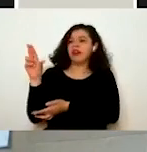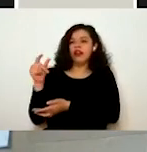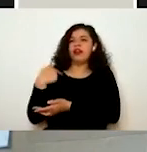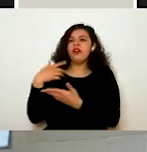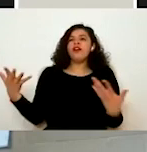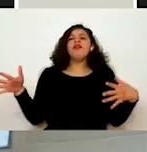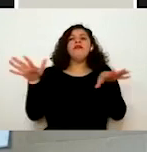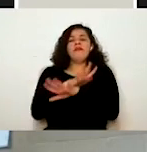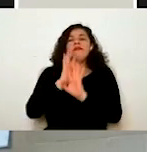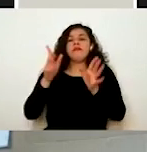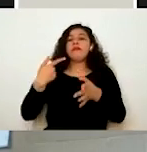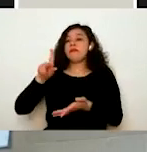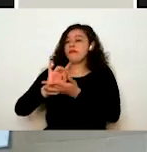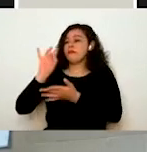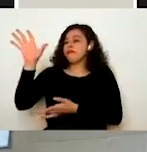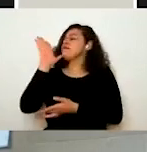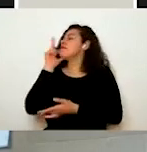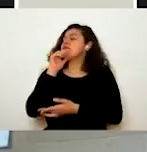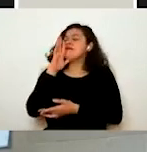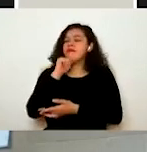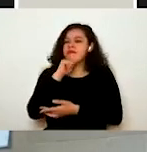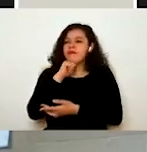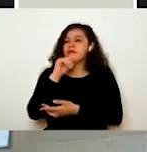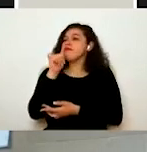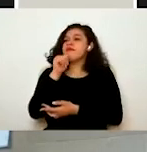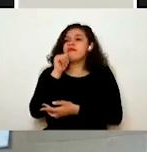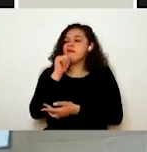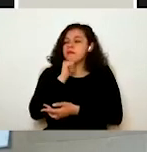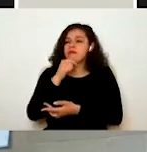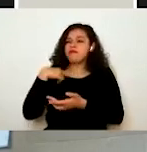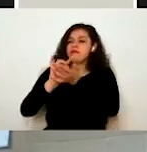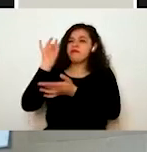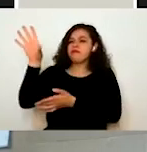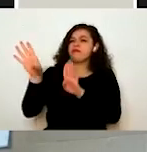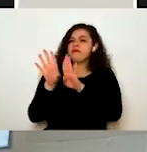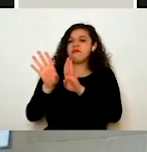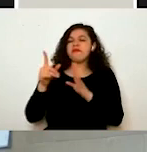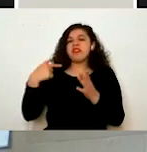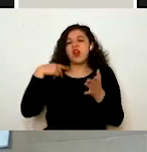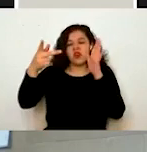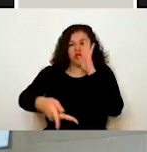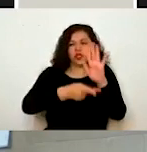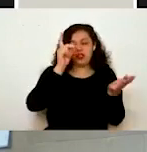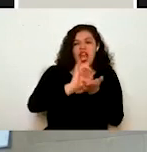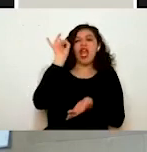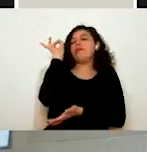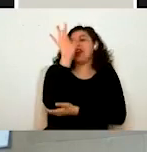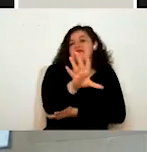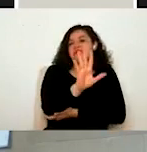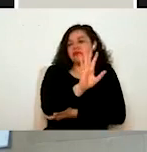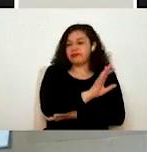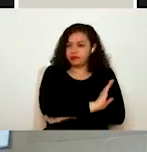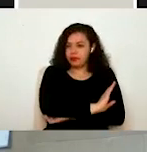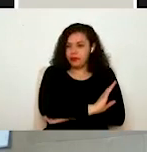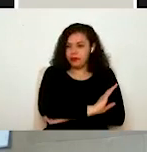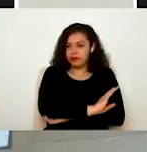hice, pero no lo he enviado, ¿no? ¿Cómo lo envío? Bueno, aquí dándole clic al botón de requerimiento, Enviar requerimiento. Si yo le doy